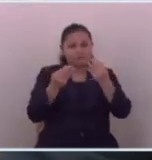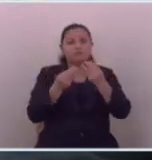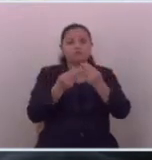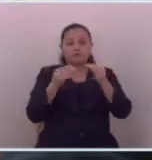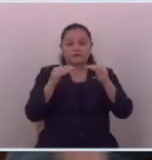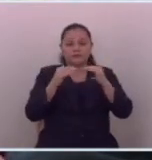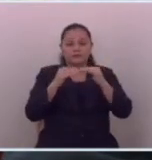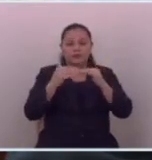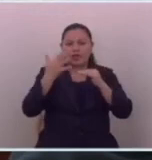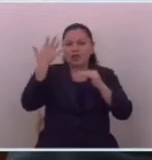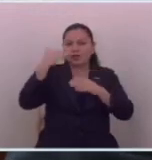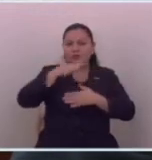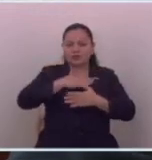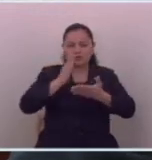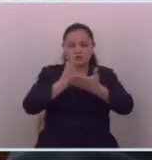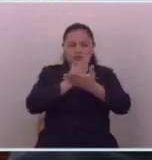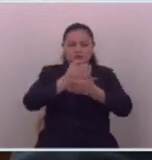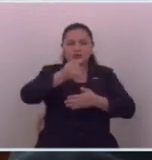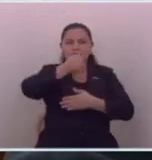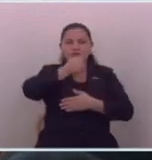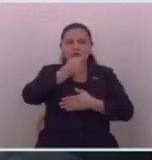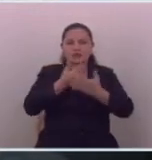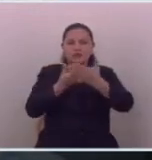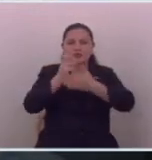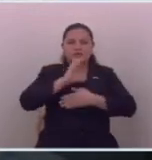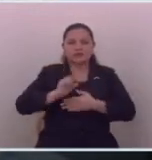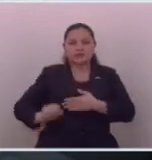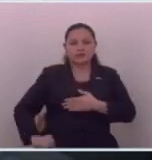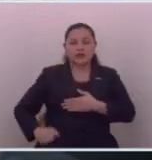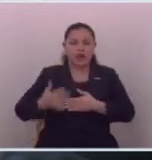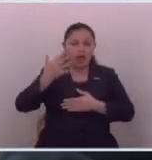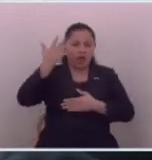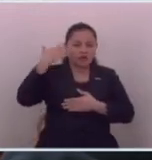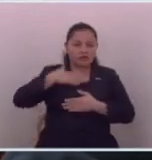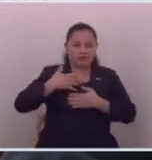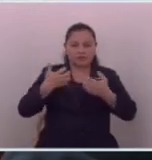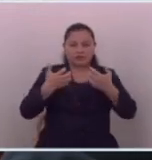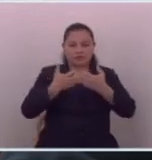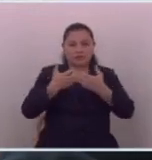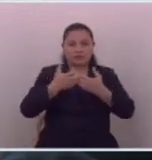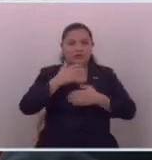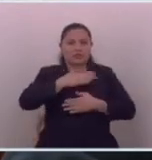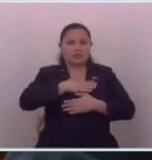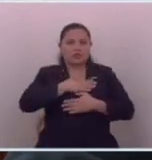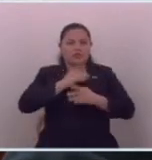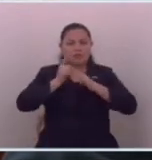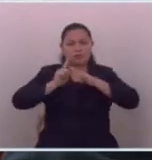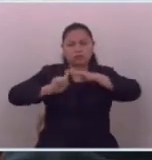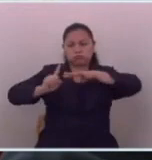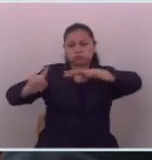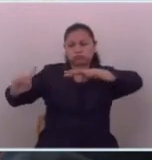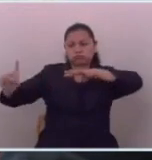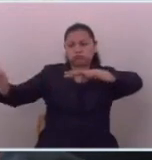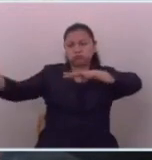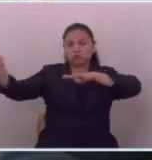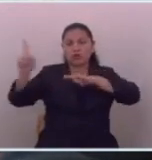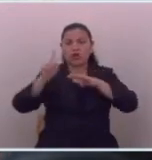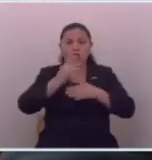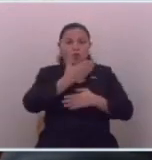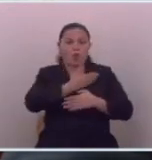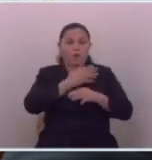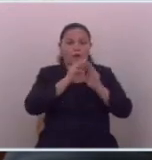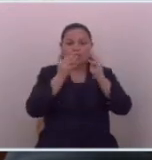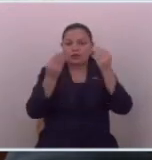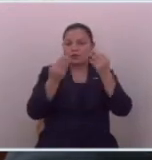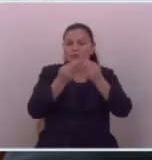Incluso cuando yo estudiaba periodismo en la Universidad de El Salvador, tuve compañeros que tuvieron que huir debido a las pandillas. No